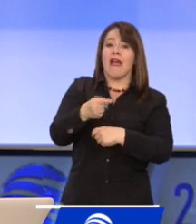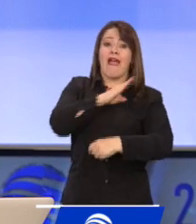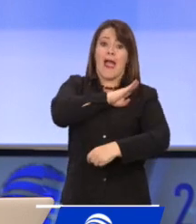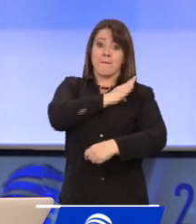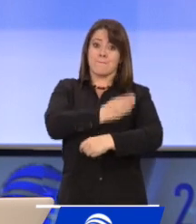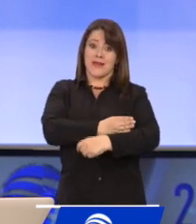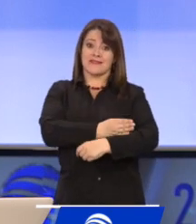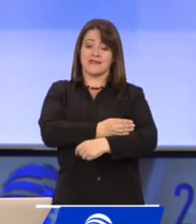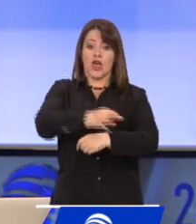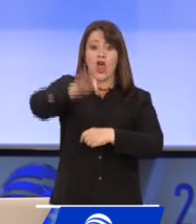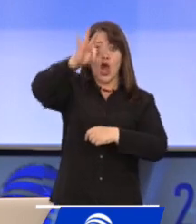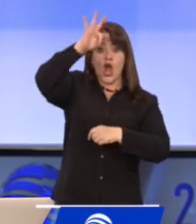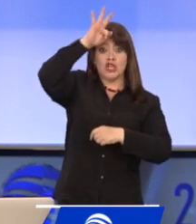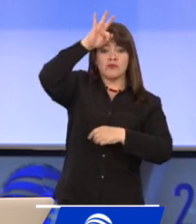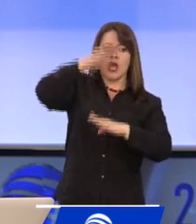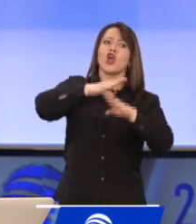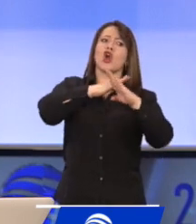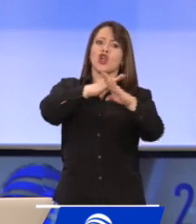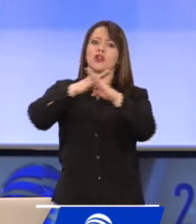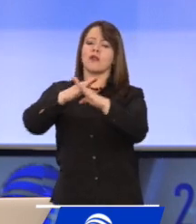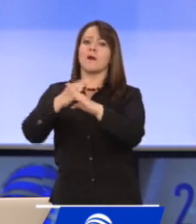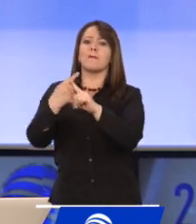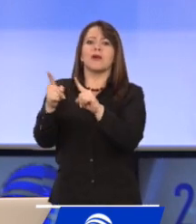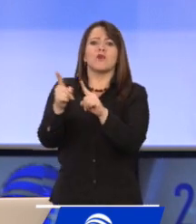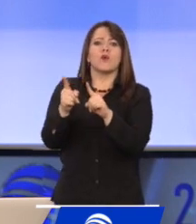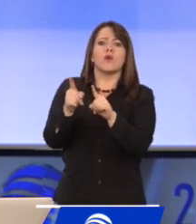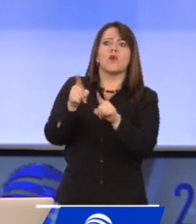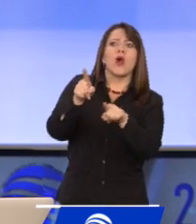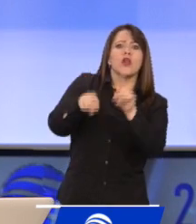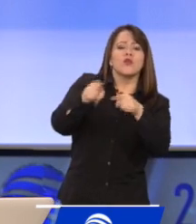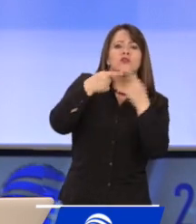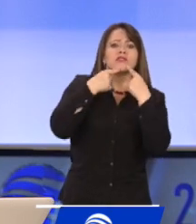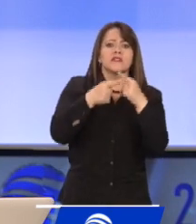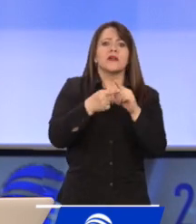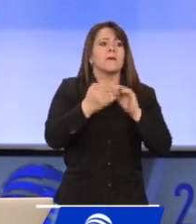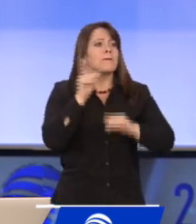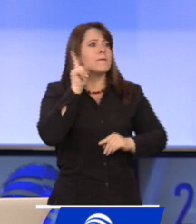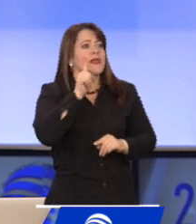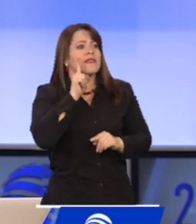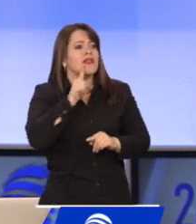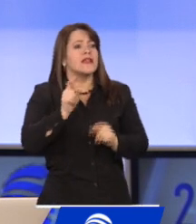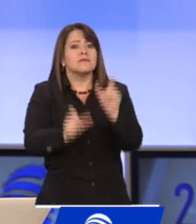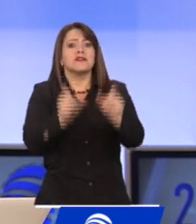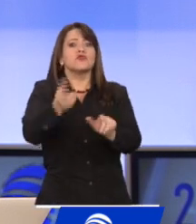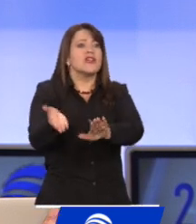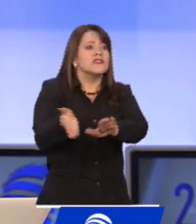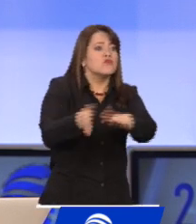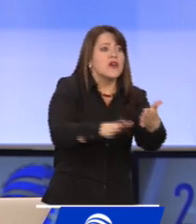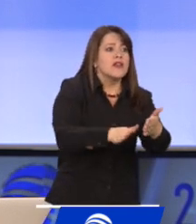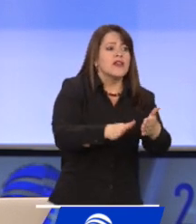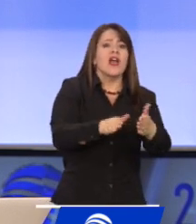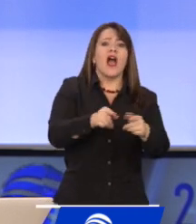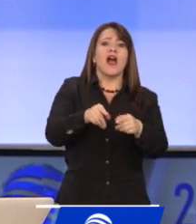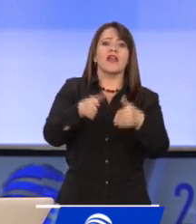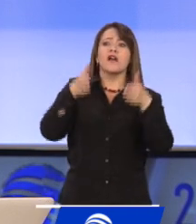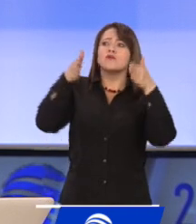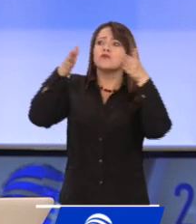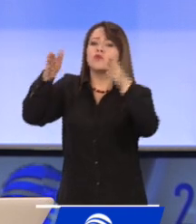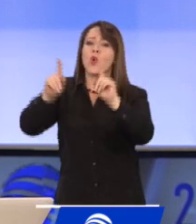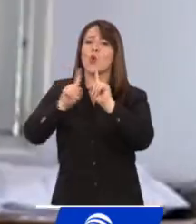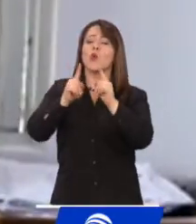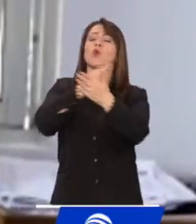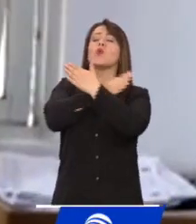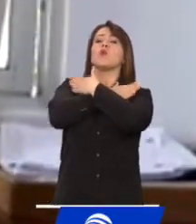controlada, pero hay quienes dicen que no pasa lo mismo en los cementerios, que ya están llegando a su capacidad máxima. ¿Cuál es la situación real en los cementerios, secretaria?